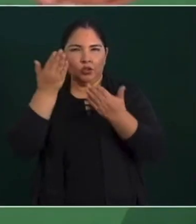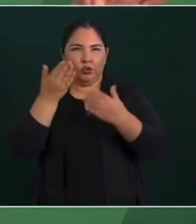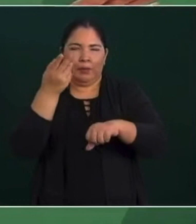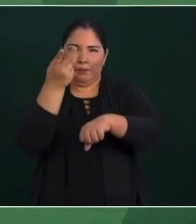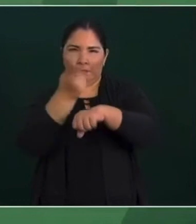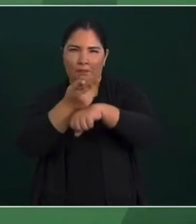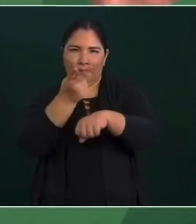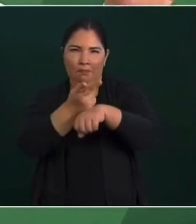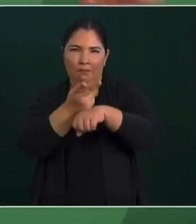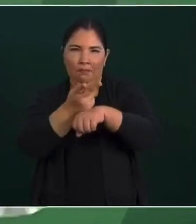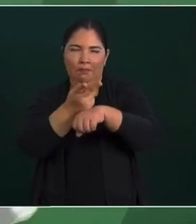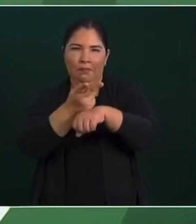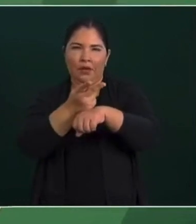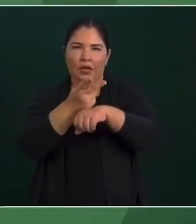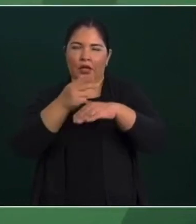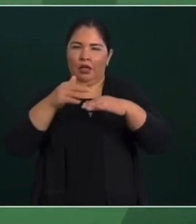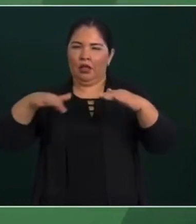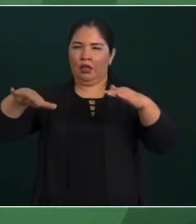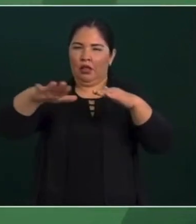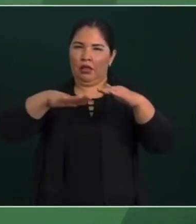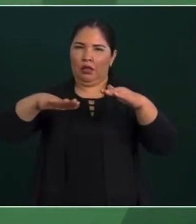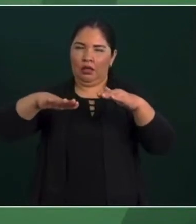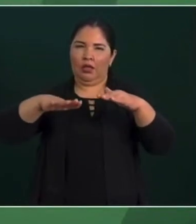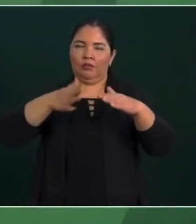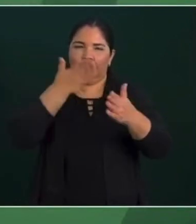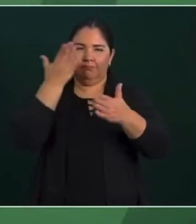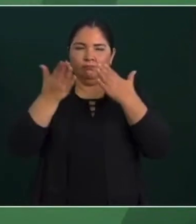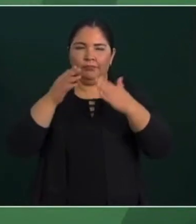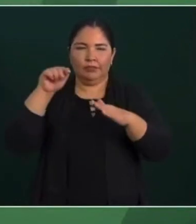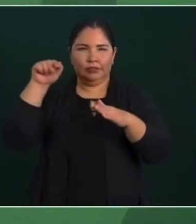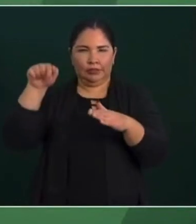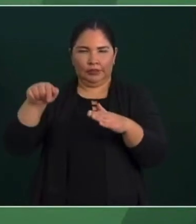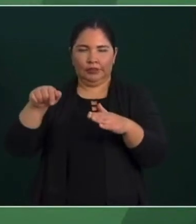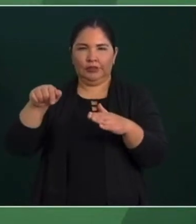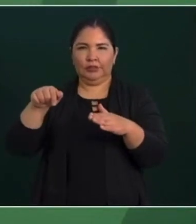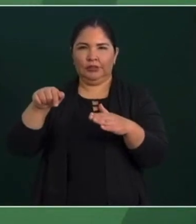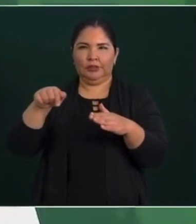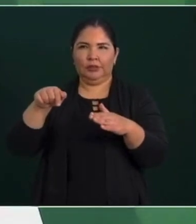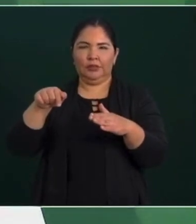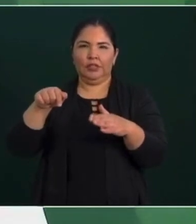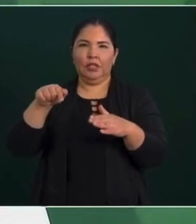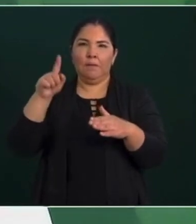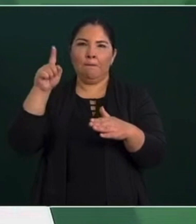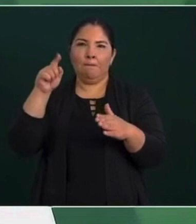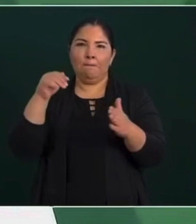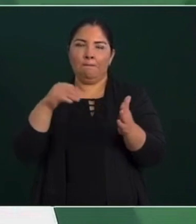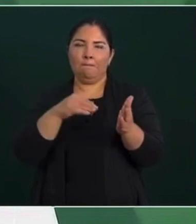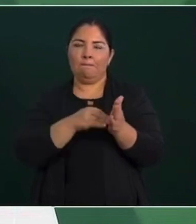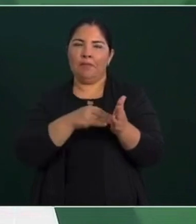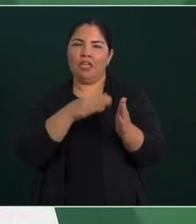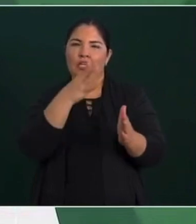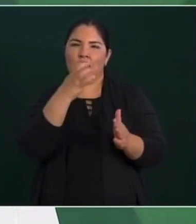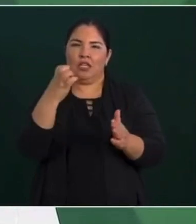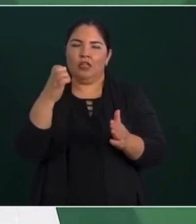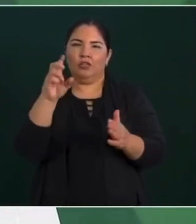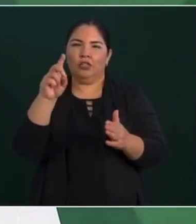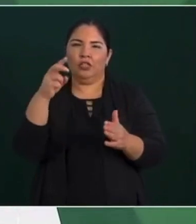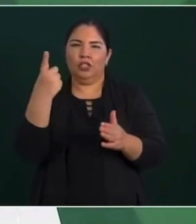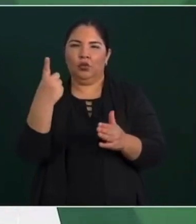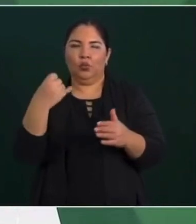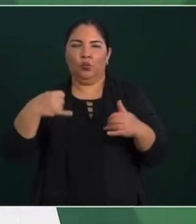todos los que estudian en el nivel medio superior, son mil 531 jóvenes